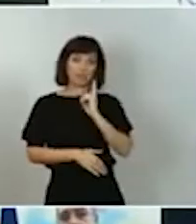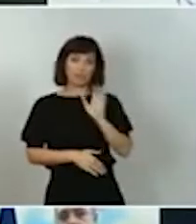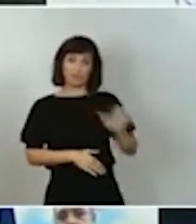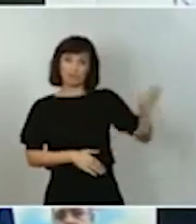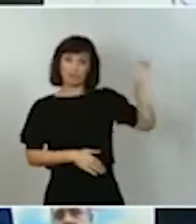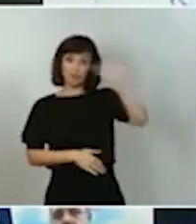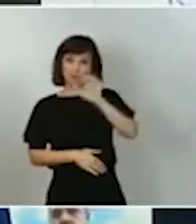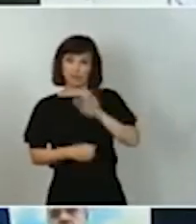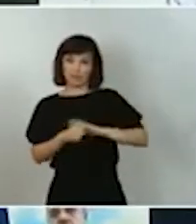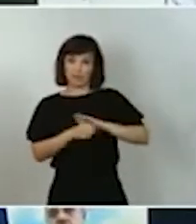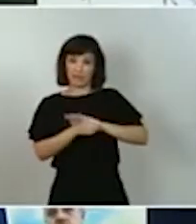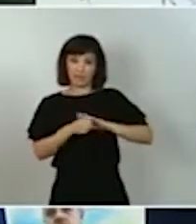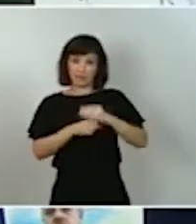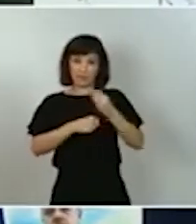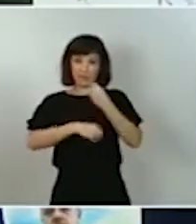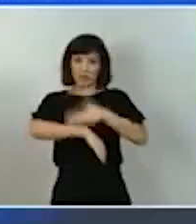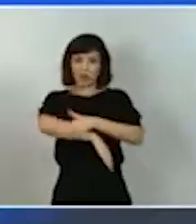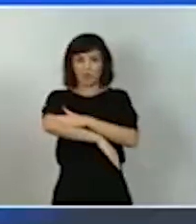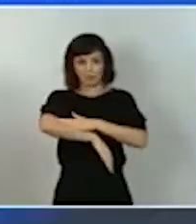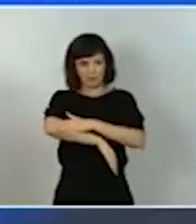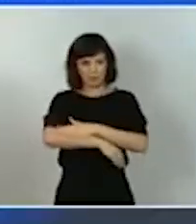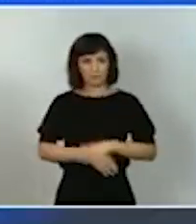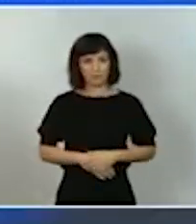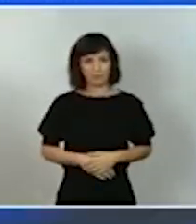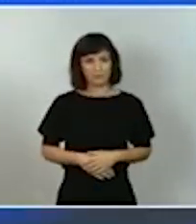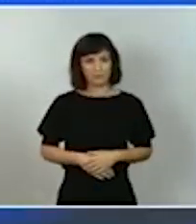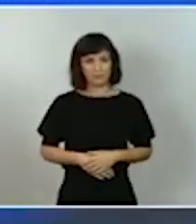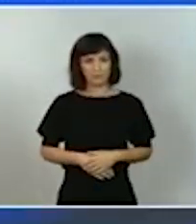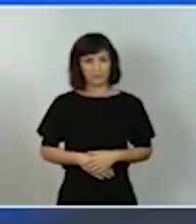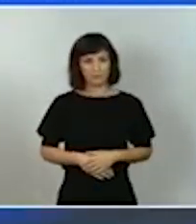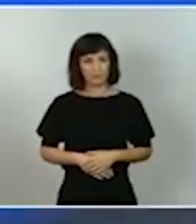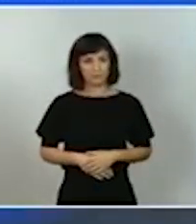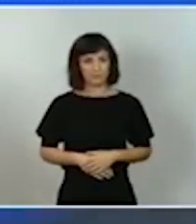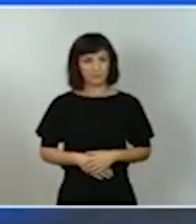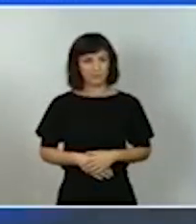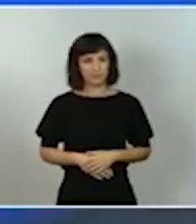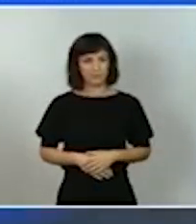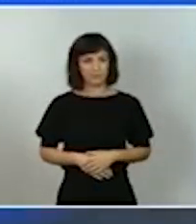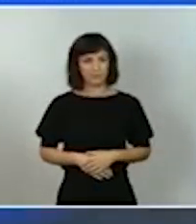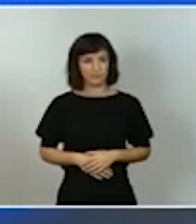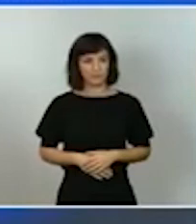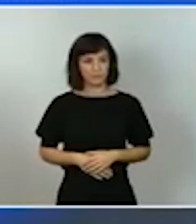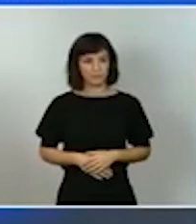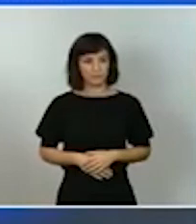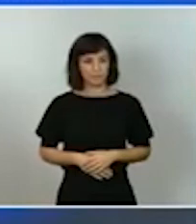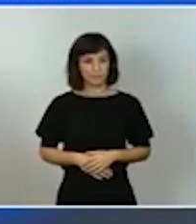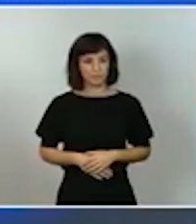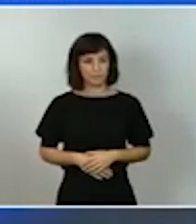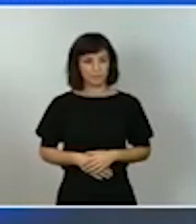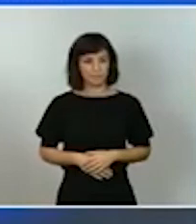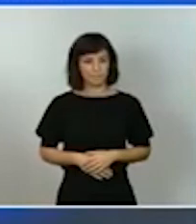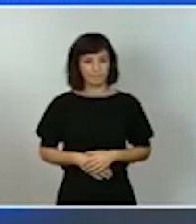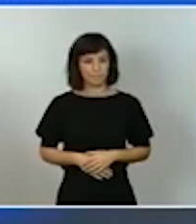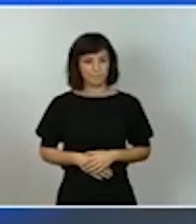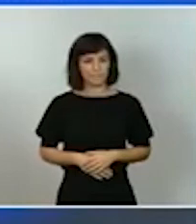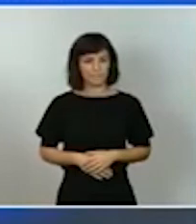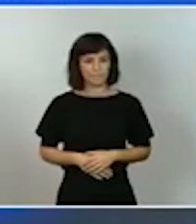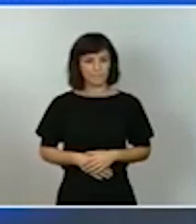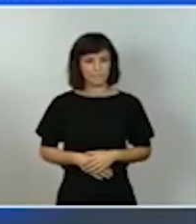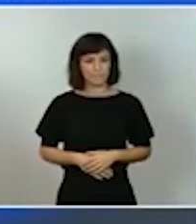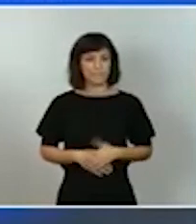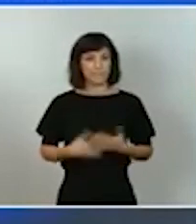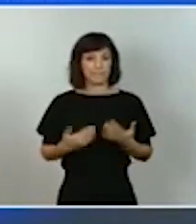el ámbito del buen gobierno primer punto segundo punto estamos también a las puertas de una gran